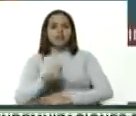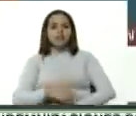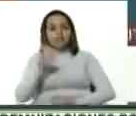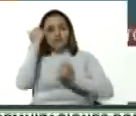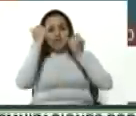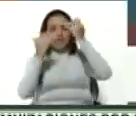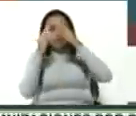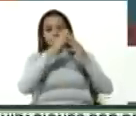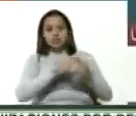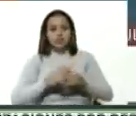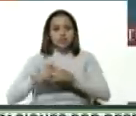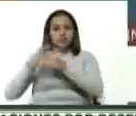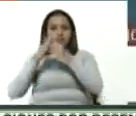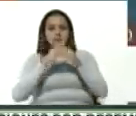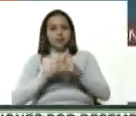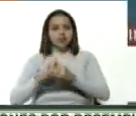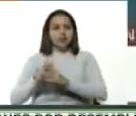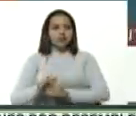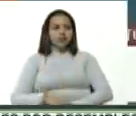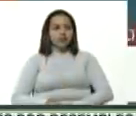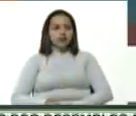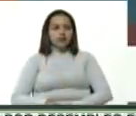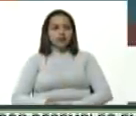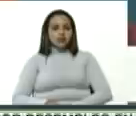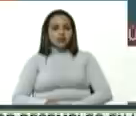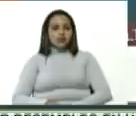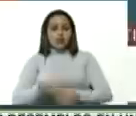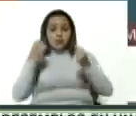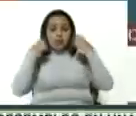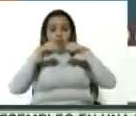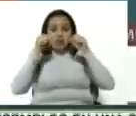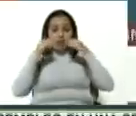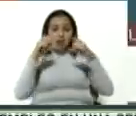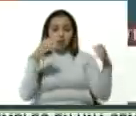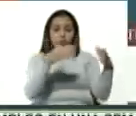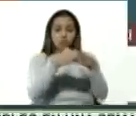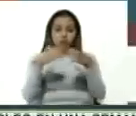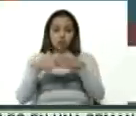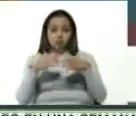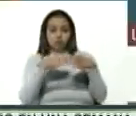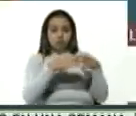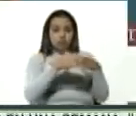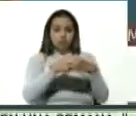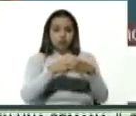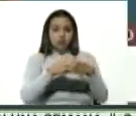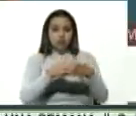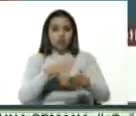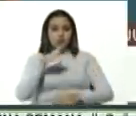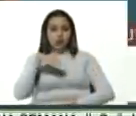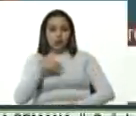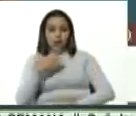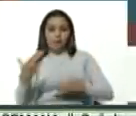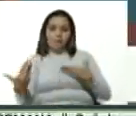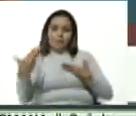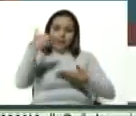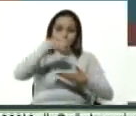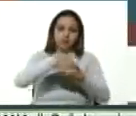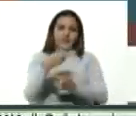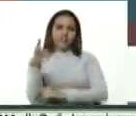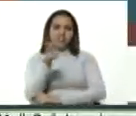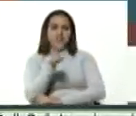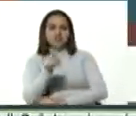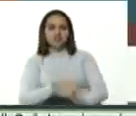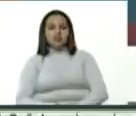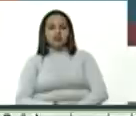Unidos, se entrenó, se entrenaron una serie de mercenarios para una incursión en Venezuela. Y se